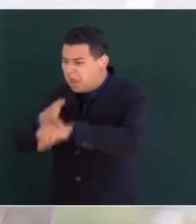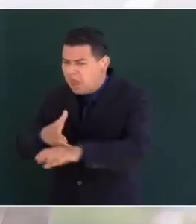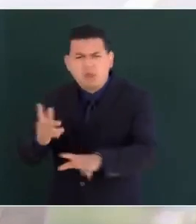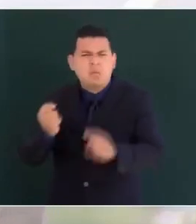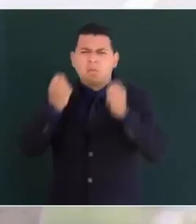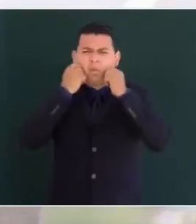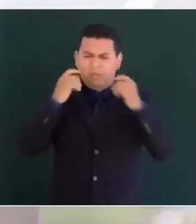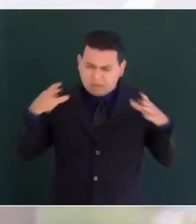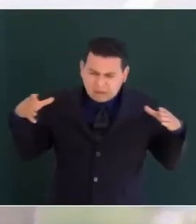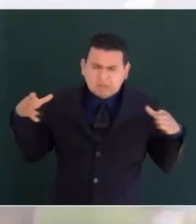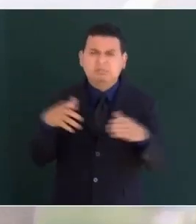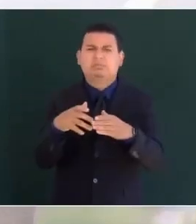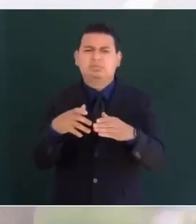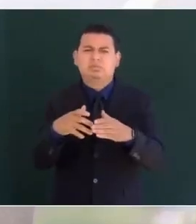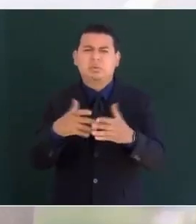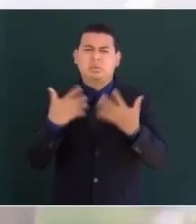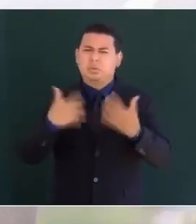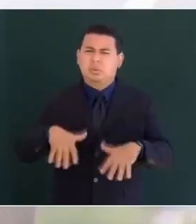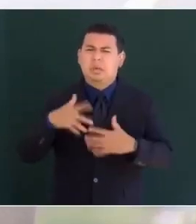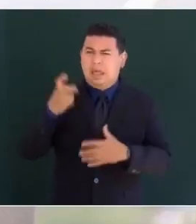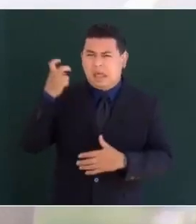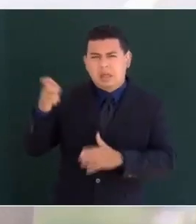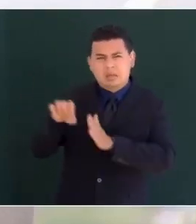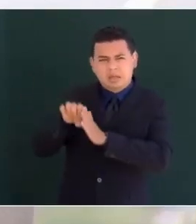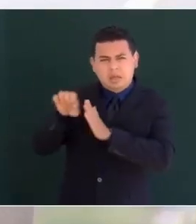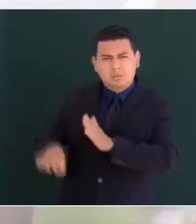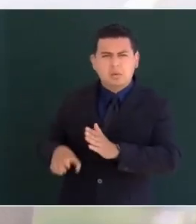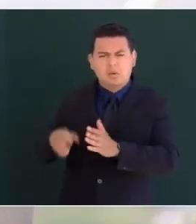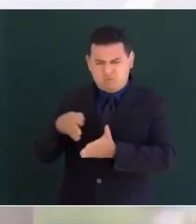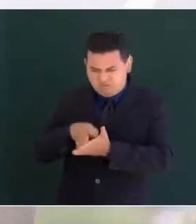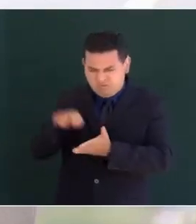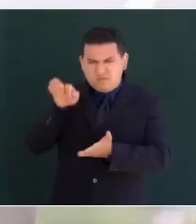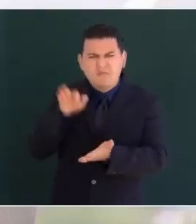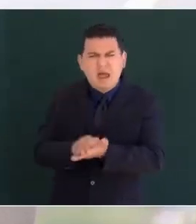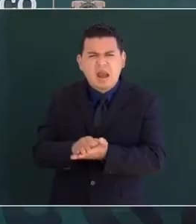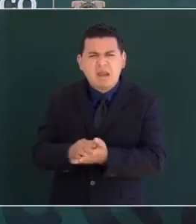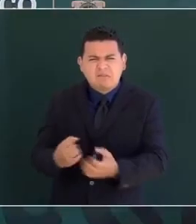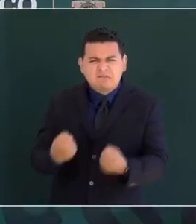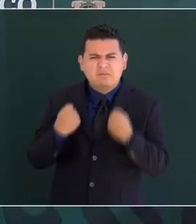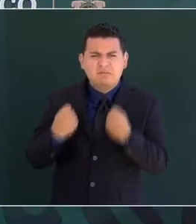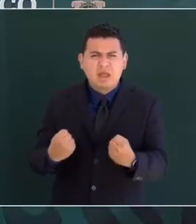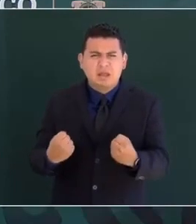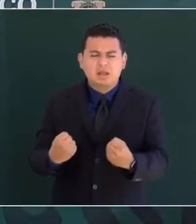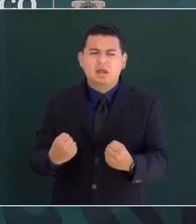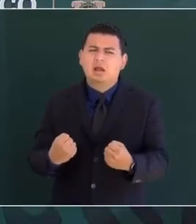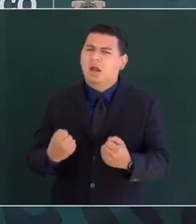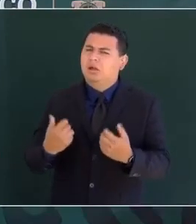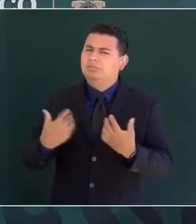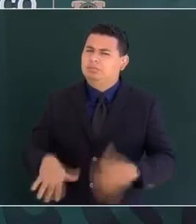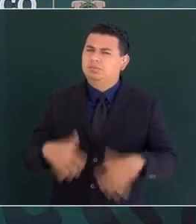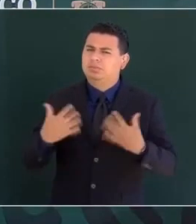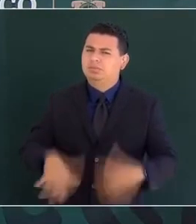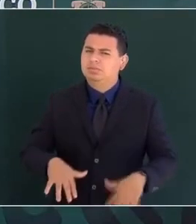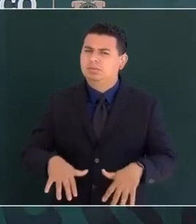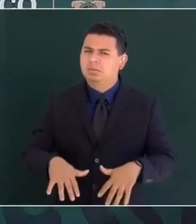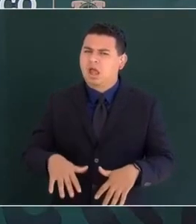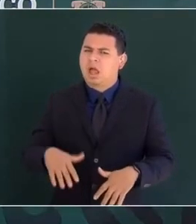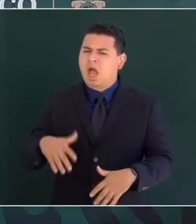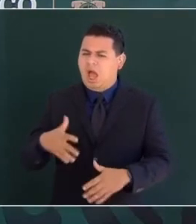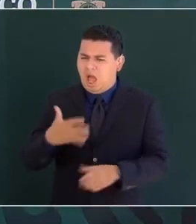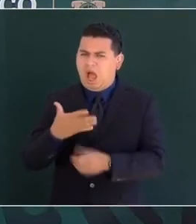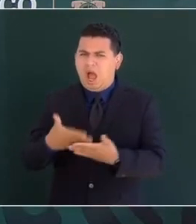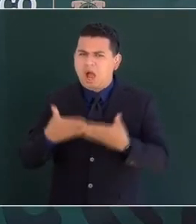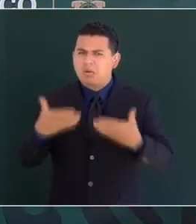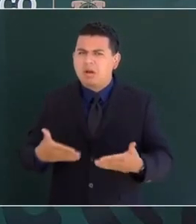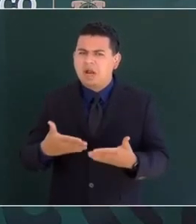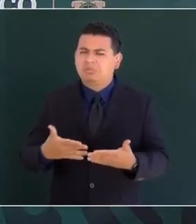de todavía inspira a la para que igualdad